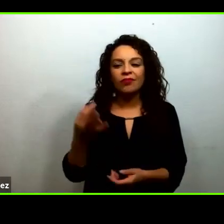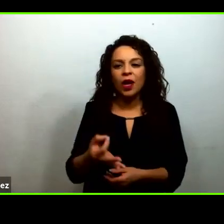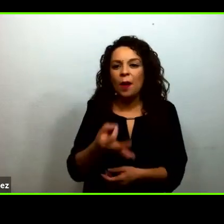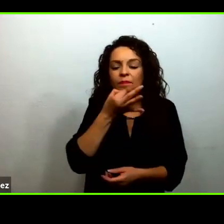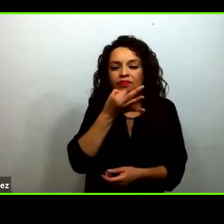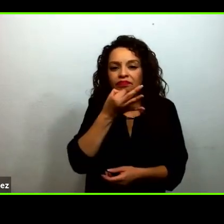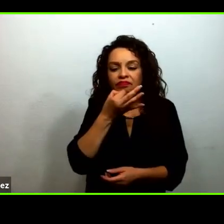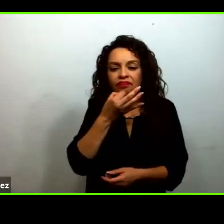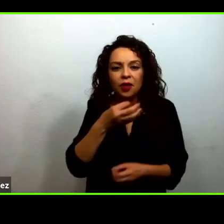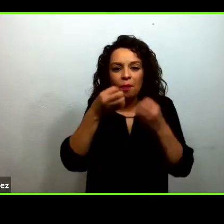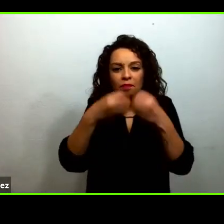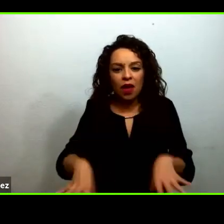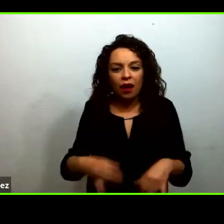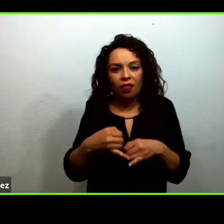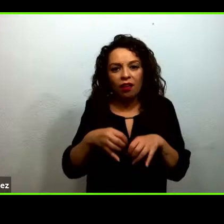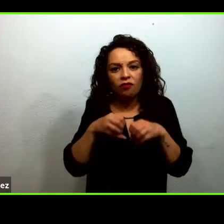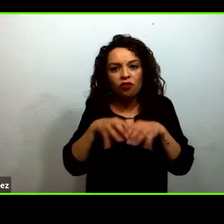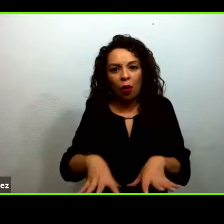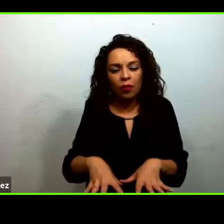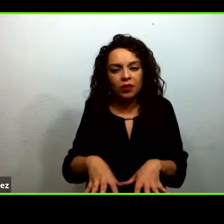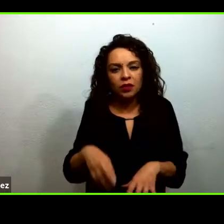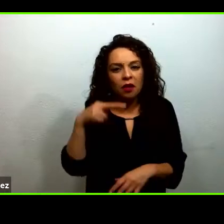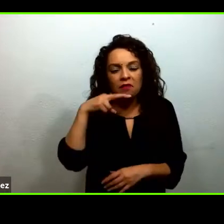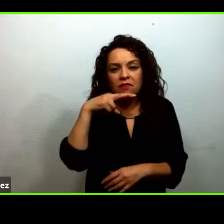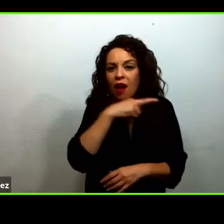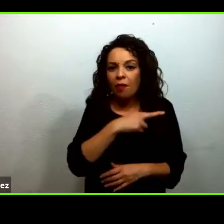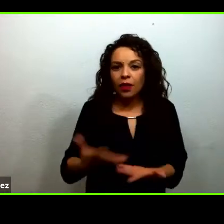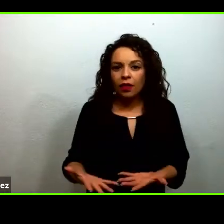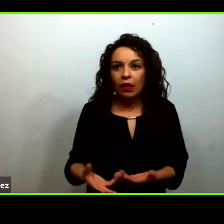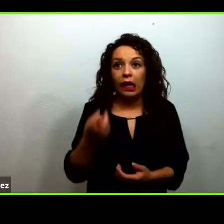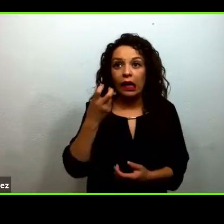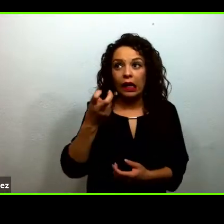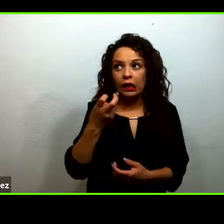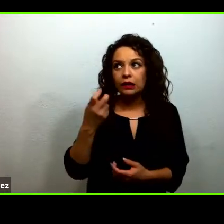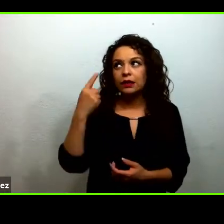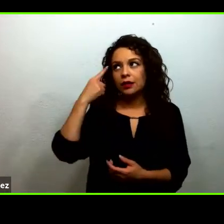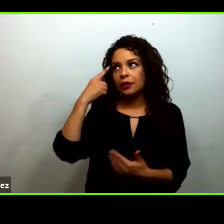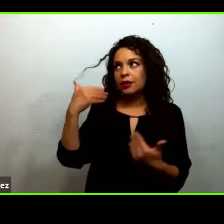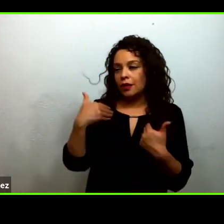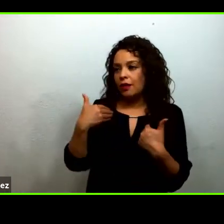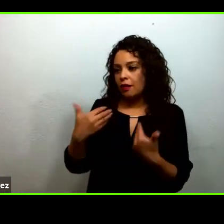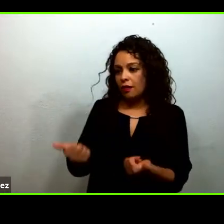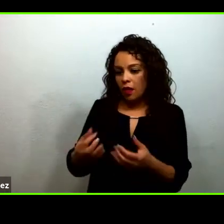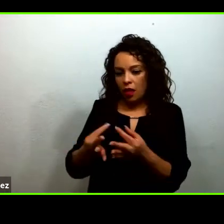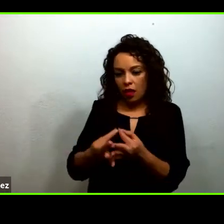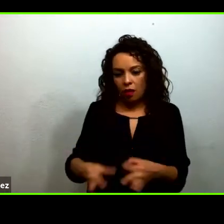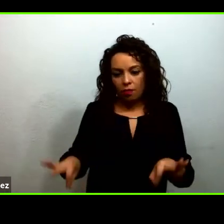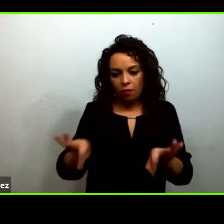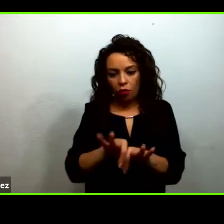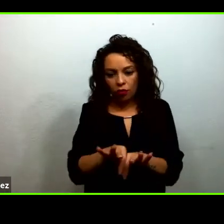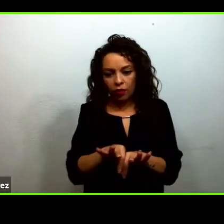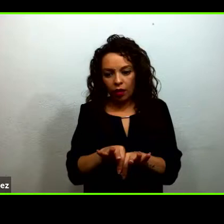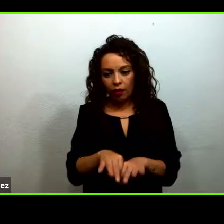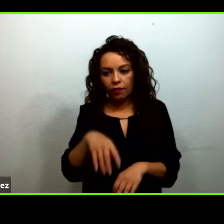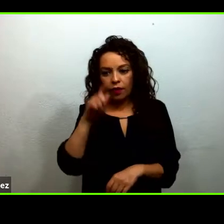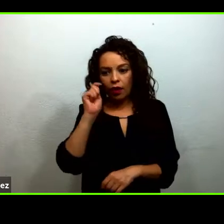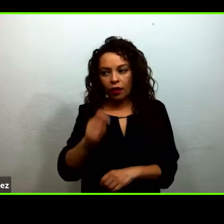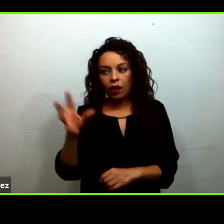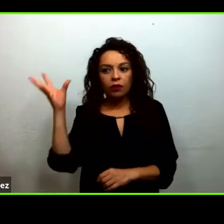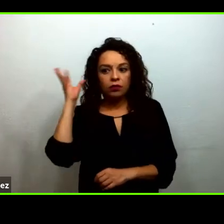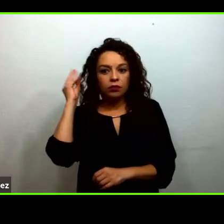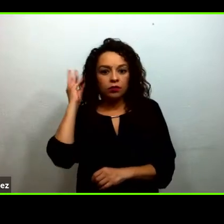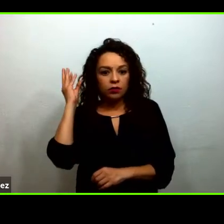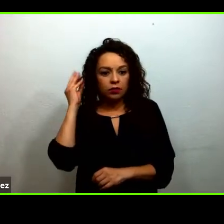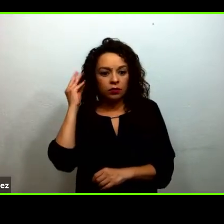entonces planteamos la importancia de articular el radio con otra herramienta de estudio